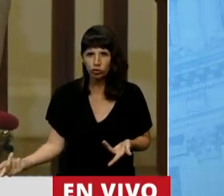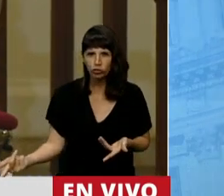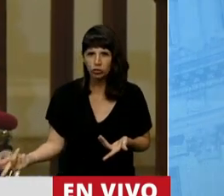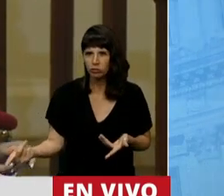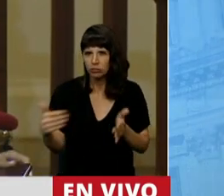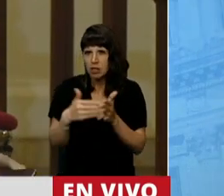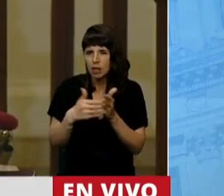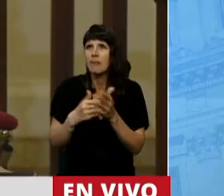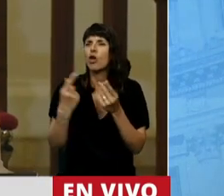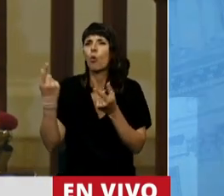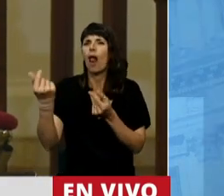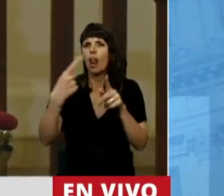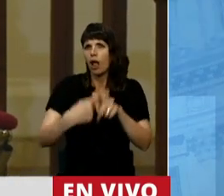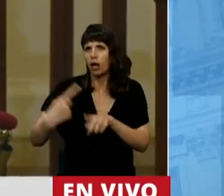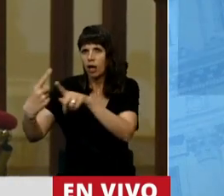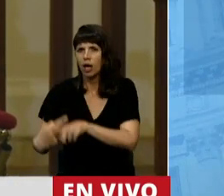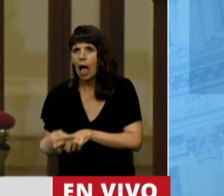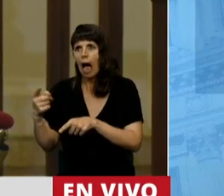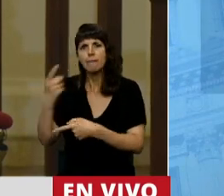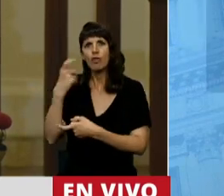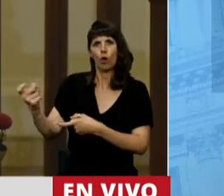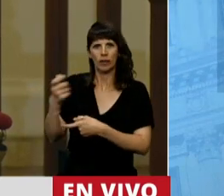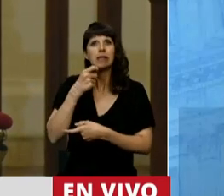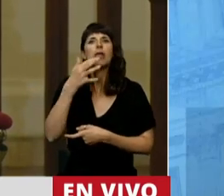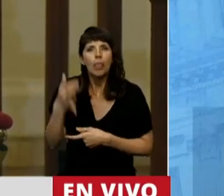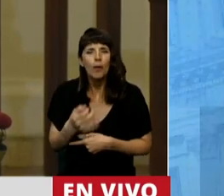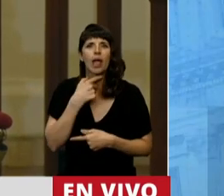si de verdad tienen la buena voluntad que dicen tener.